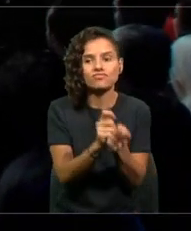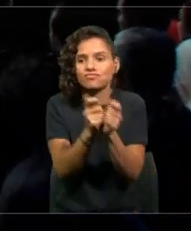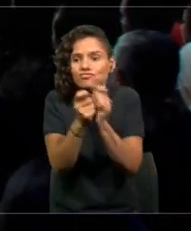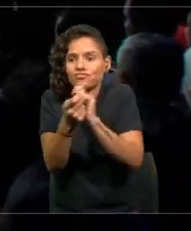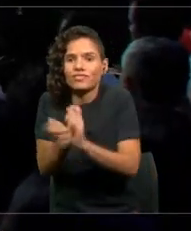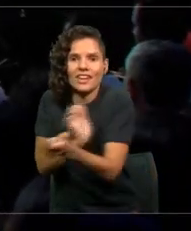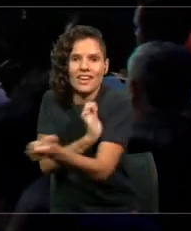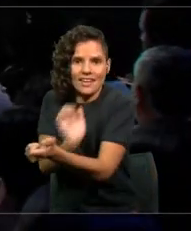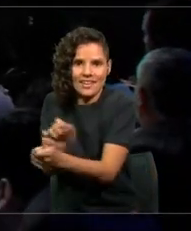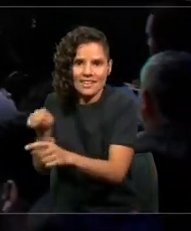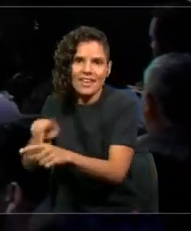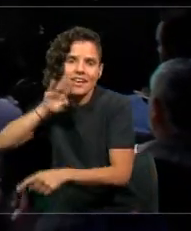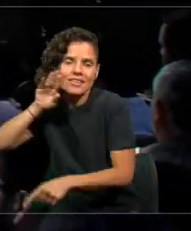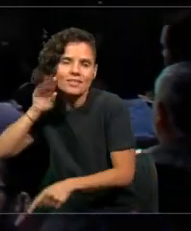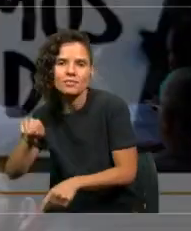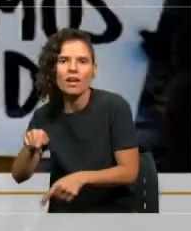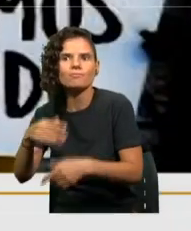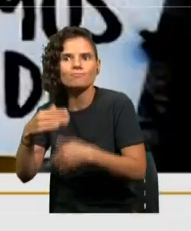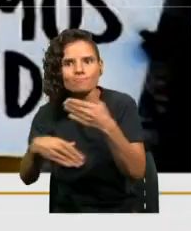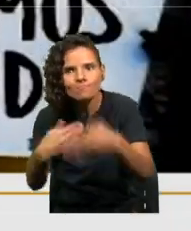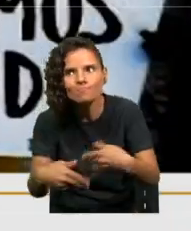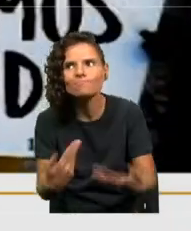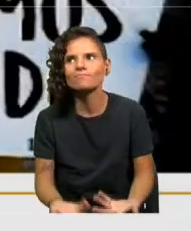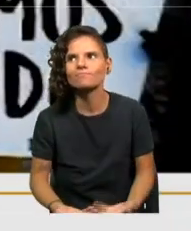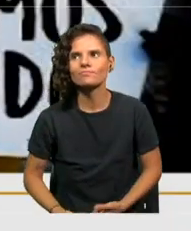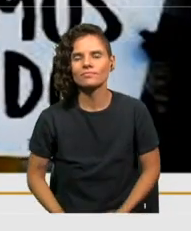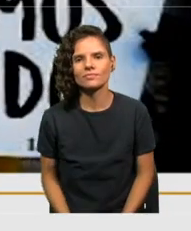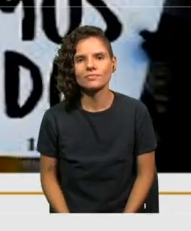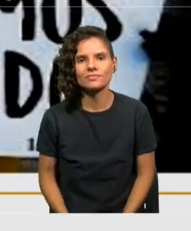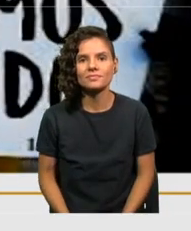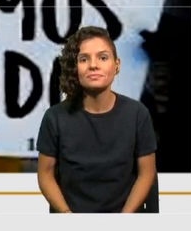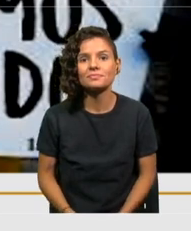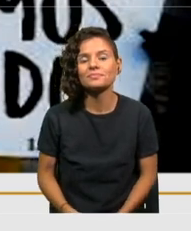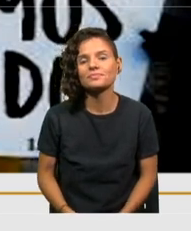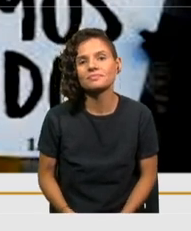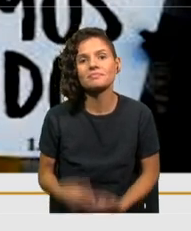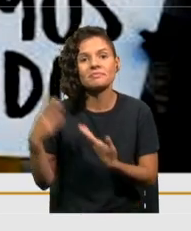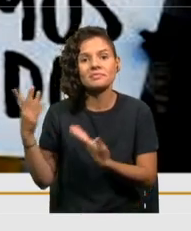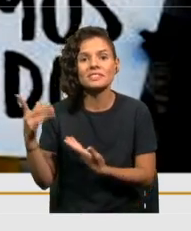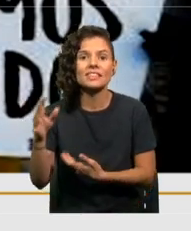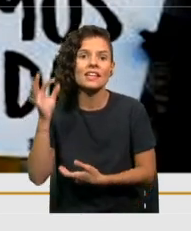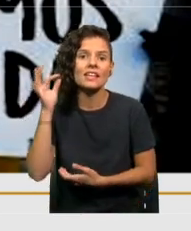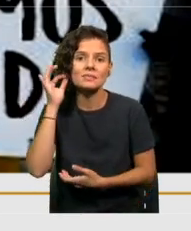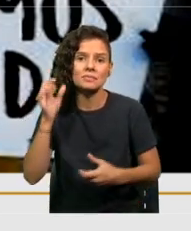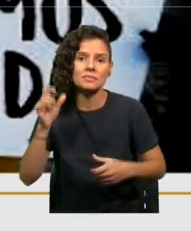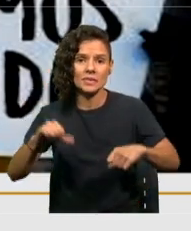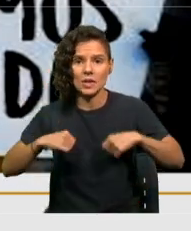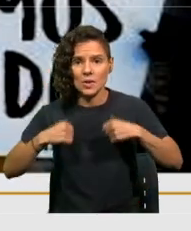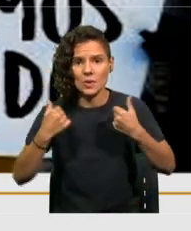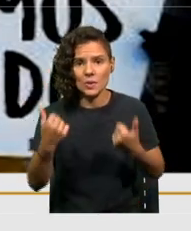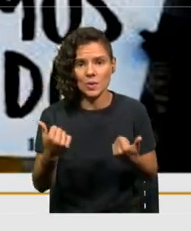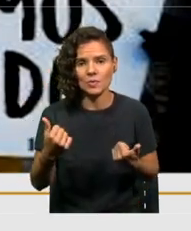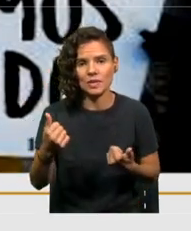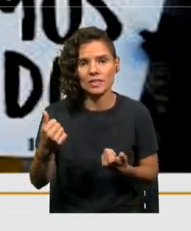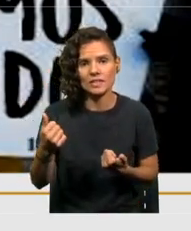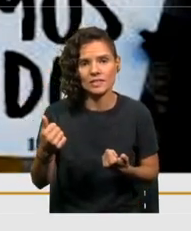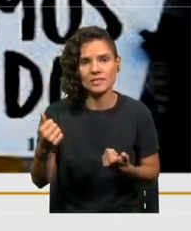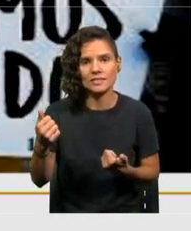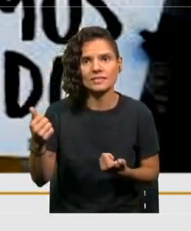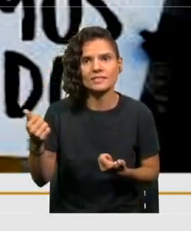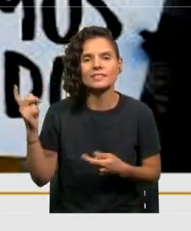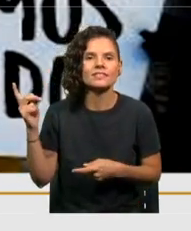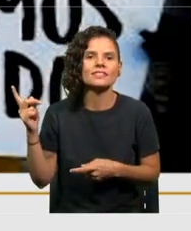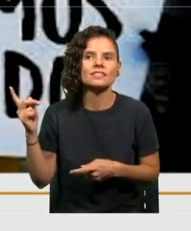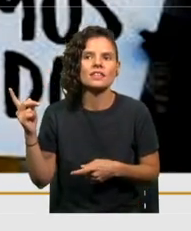Como dice nuestra Greta, ya conocidos por todos, dice,